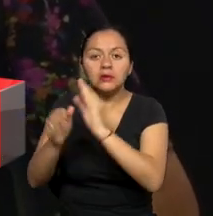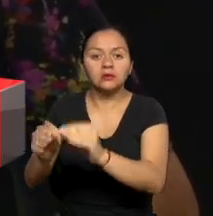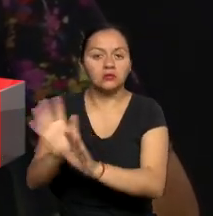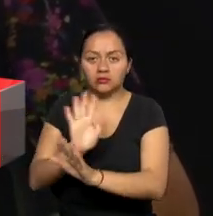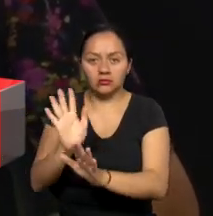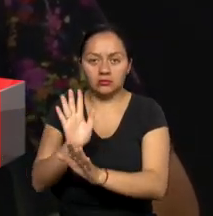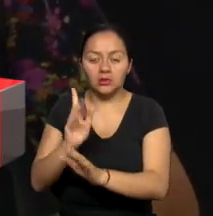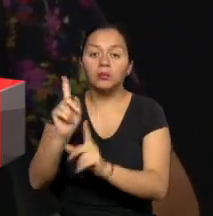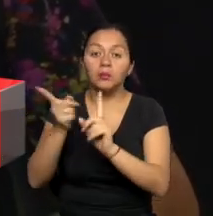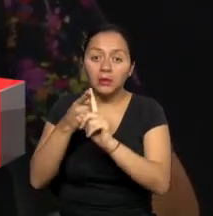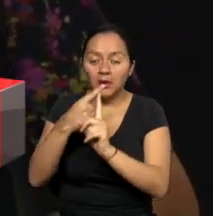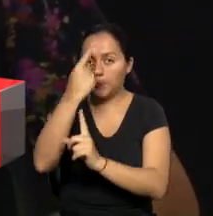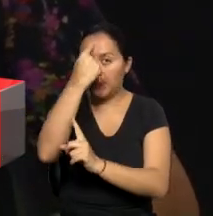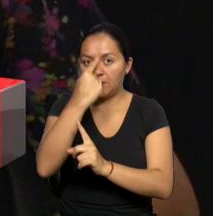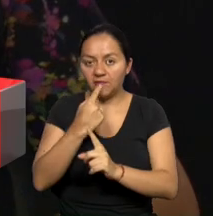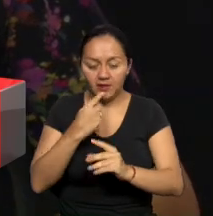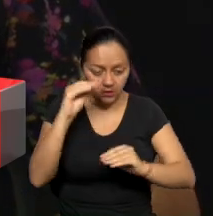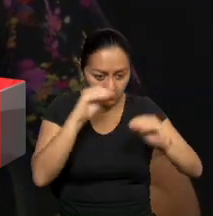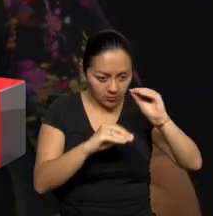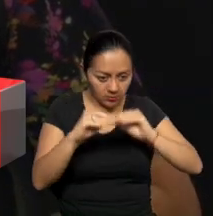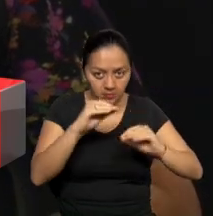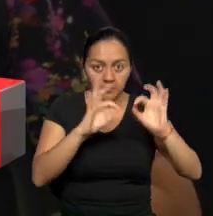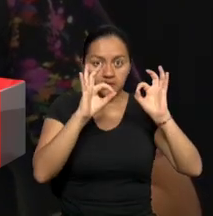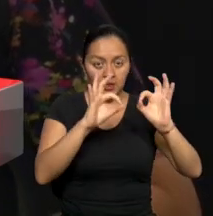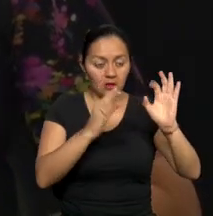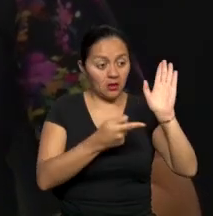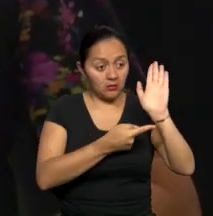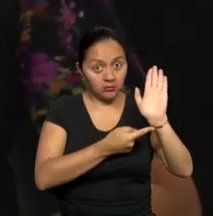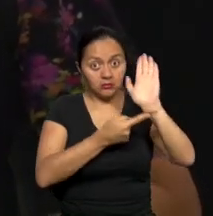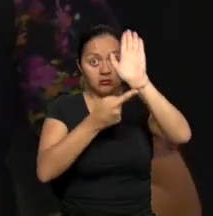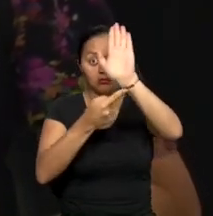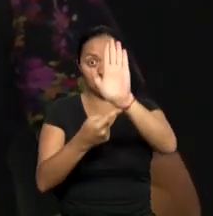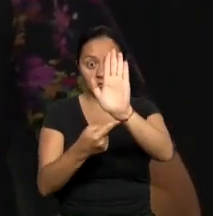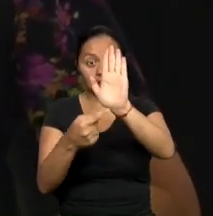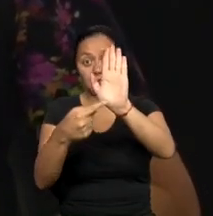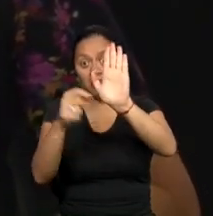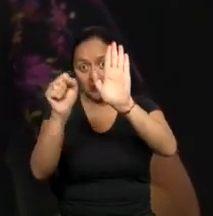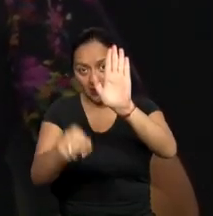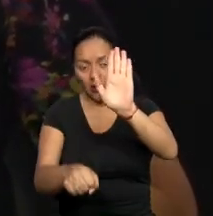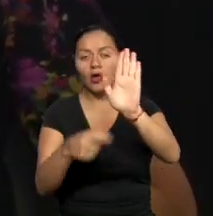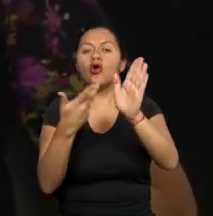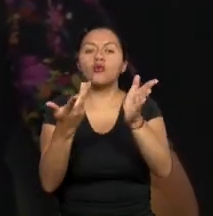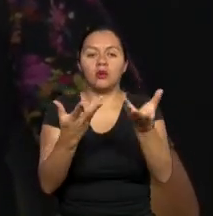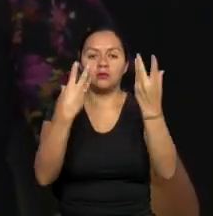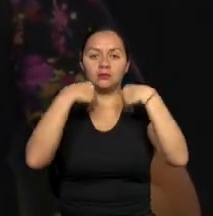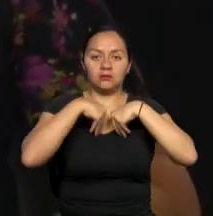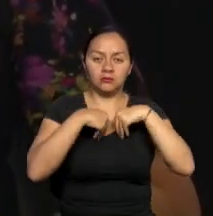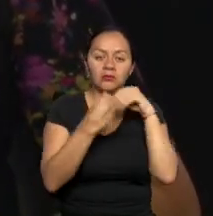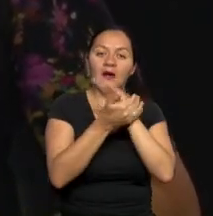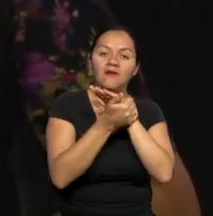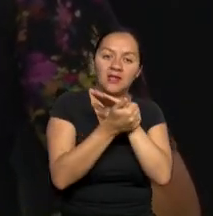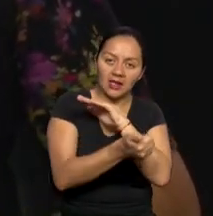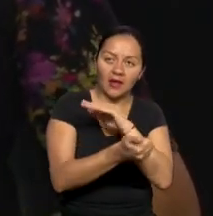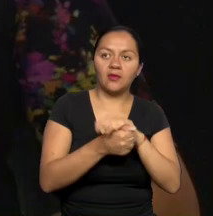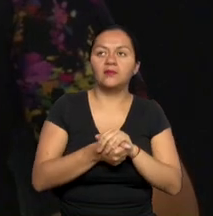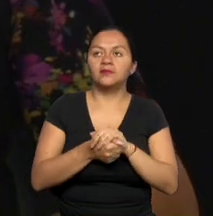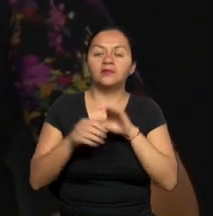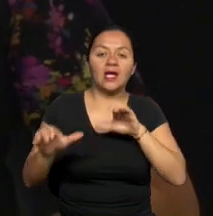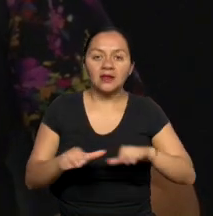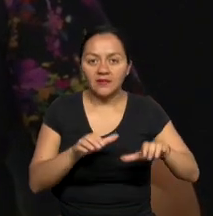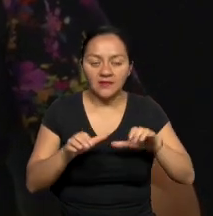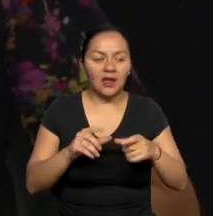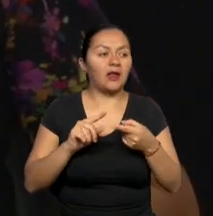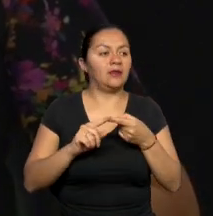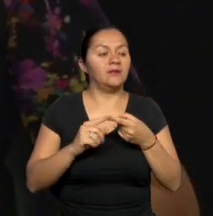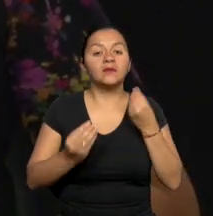desarrollamos el perfil de competencias y allí diseñamos las capacidades, las actividades, la relación que